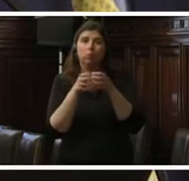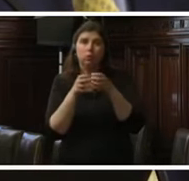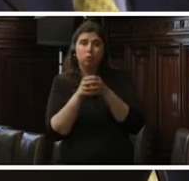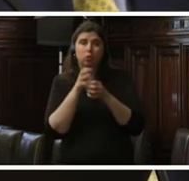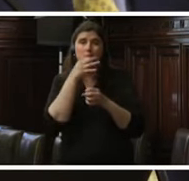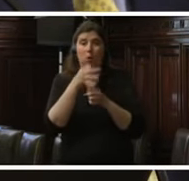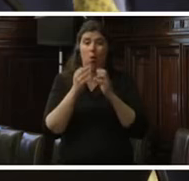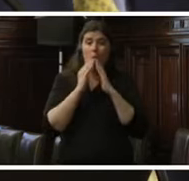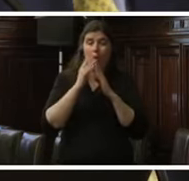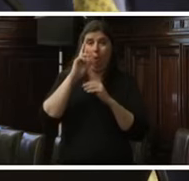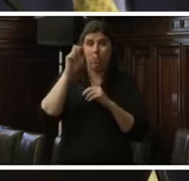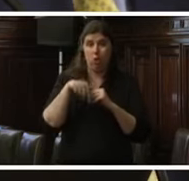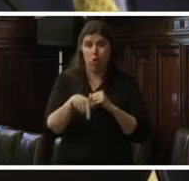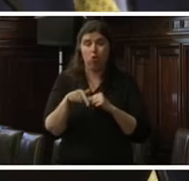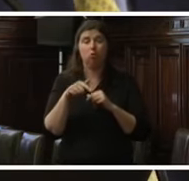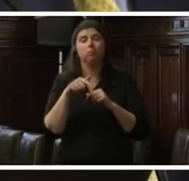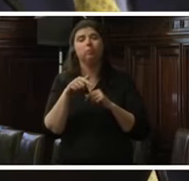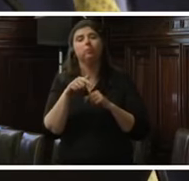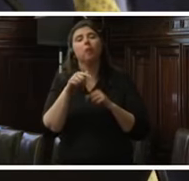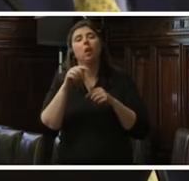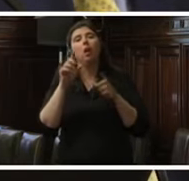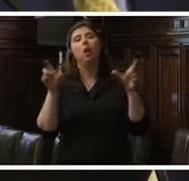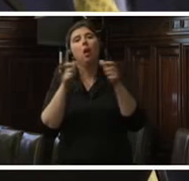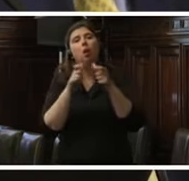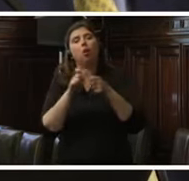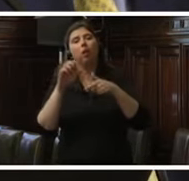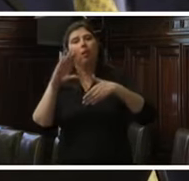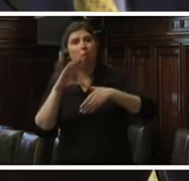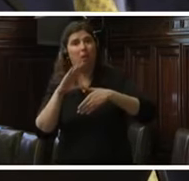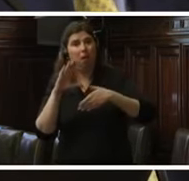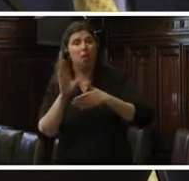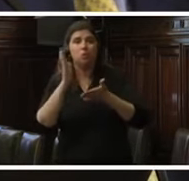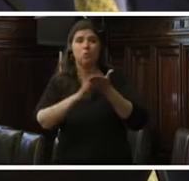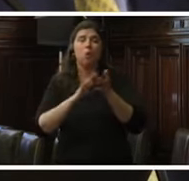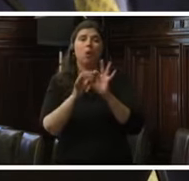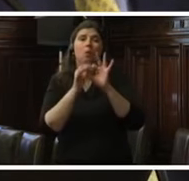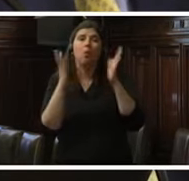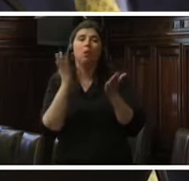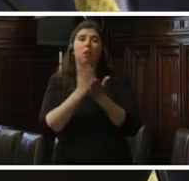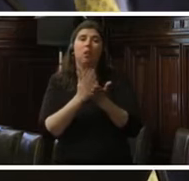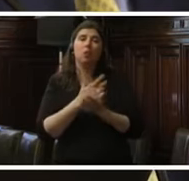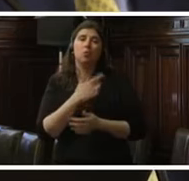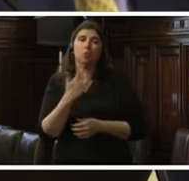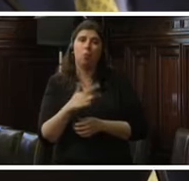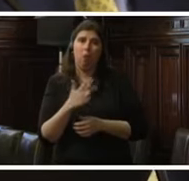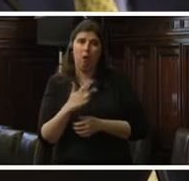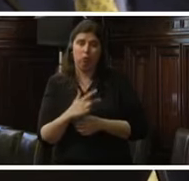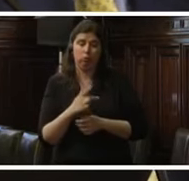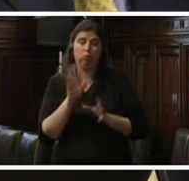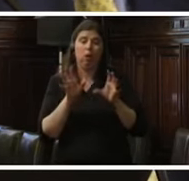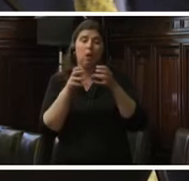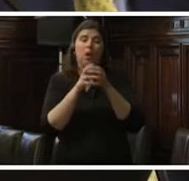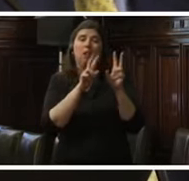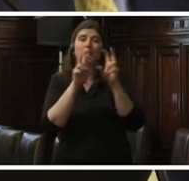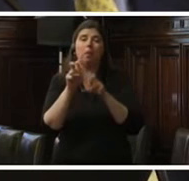consultiva a la Corte Interamericana sobre democracia y derechos humanos en el contexto de los juicios políticos. Para